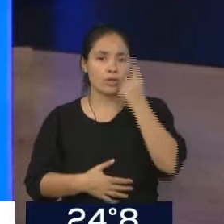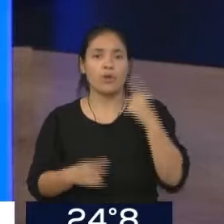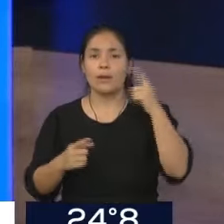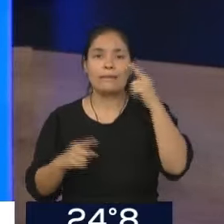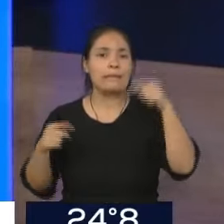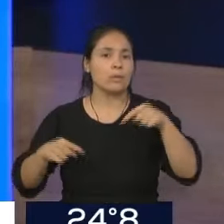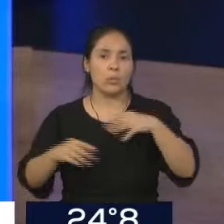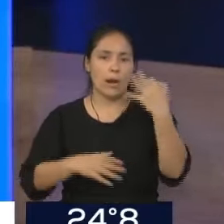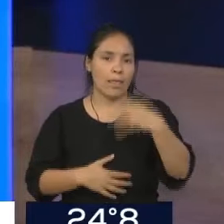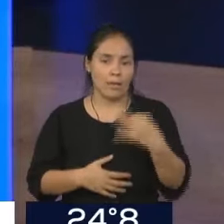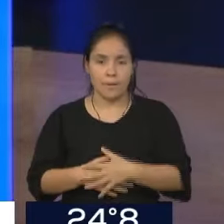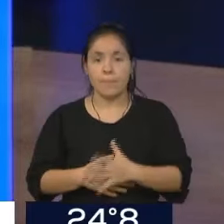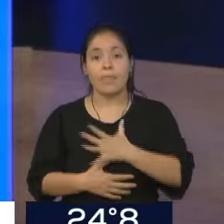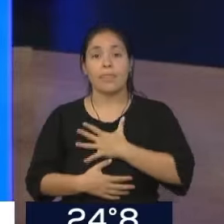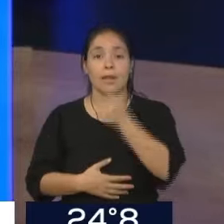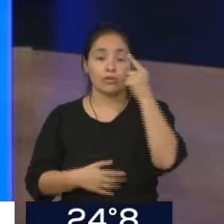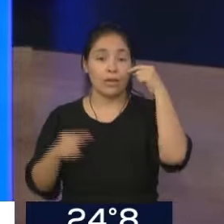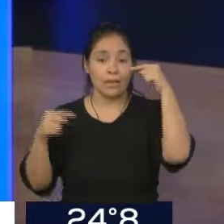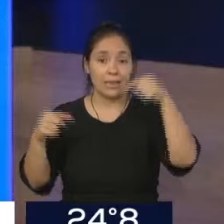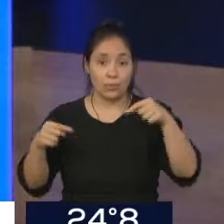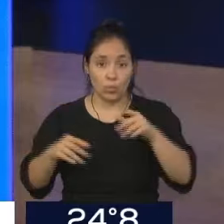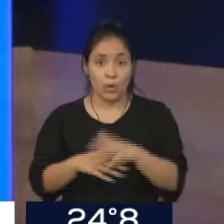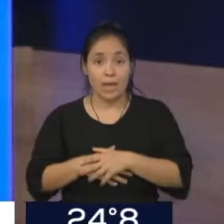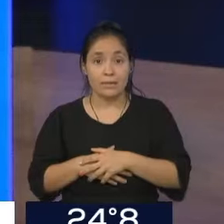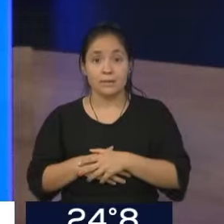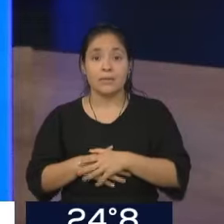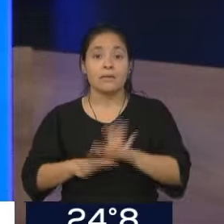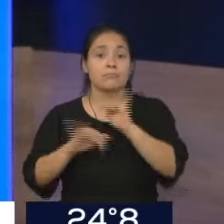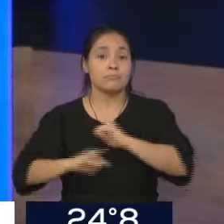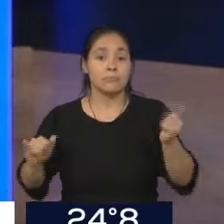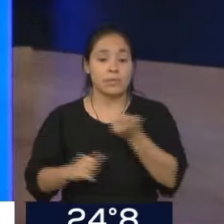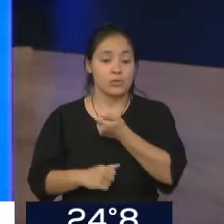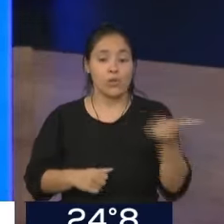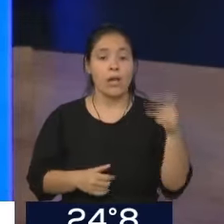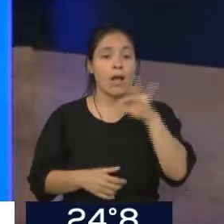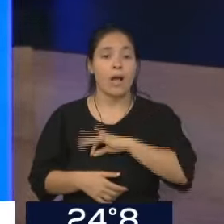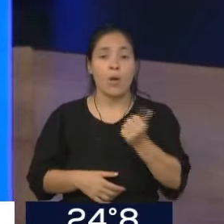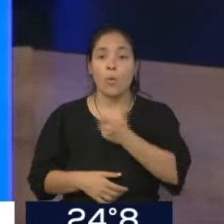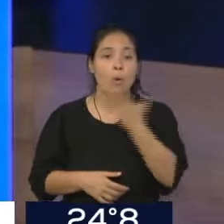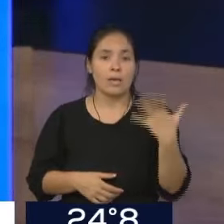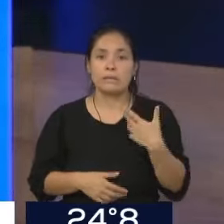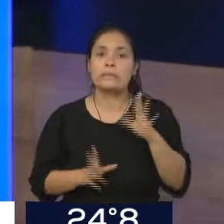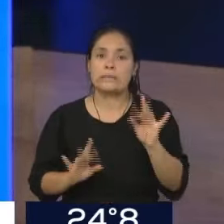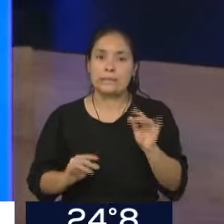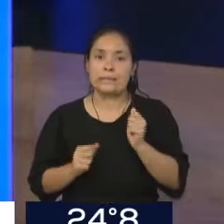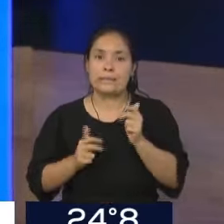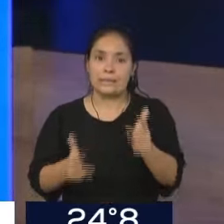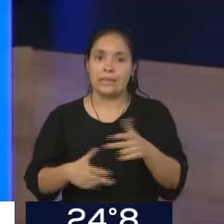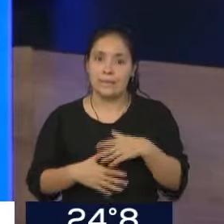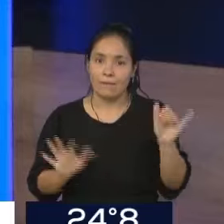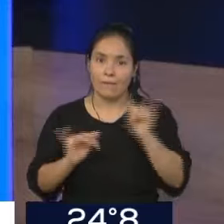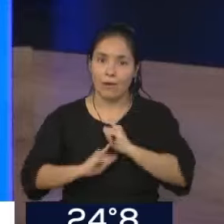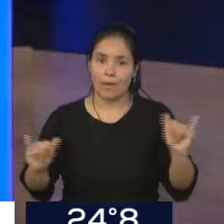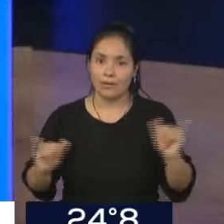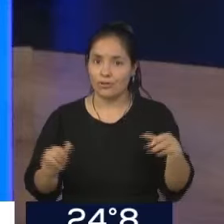Les cuesta a los directores titulares develar lo que ganan, diciendo que en verdad no pueden revelar información